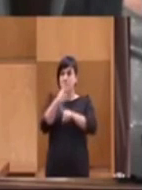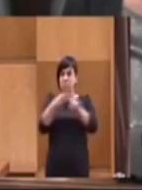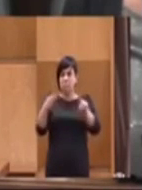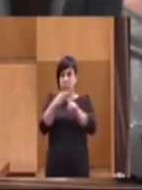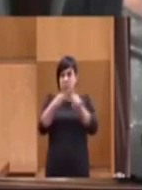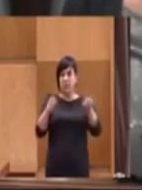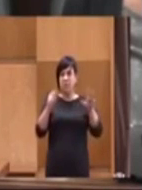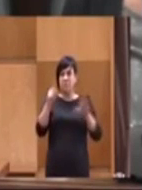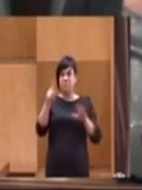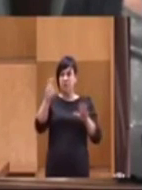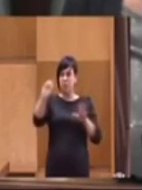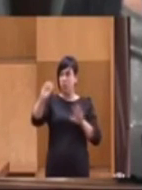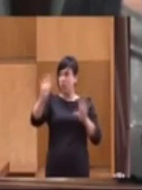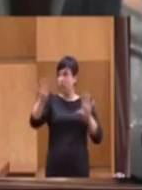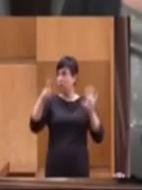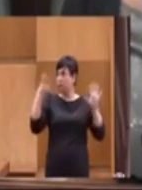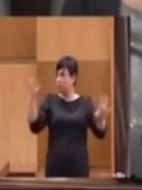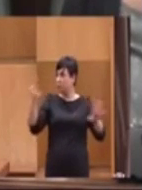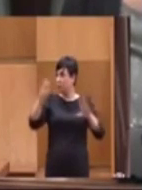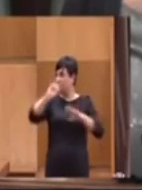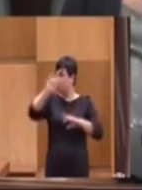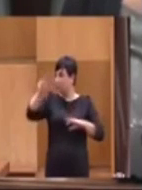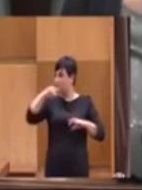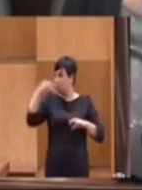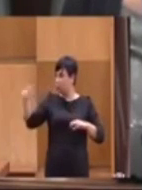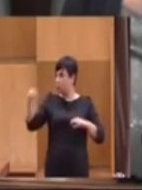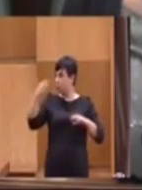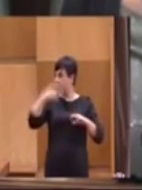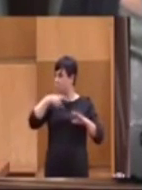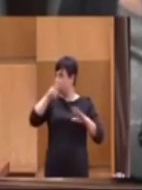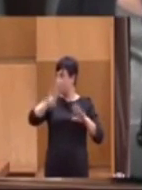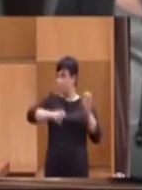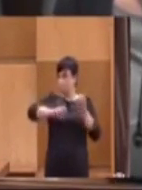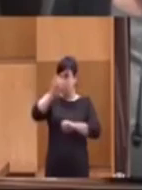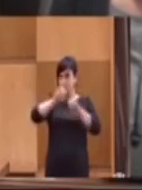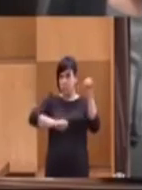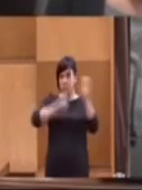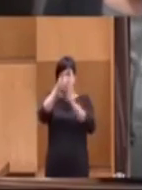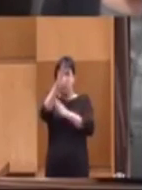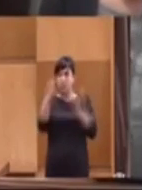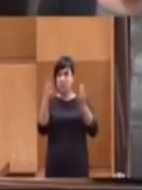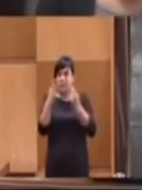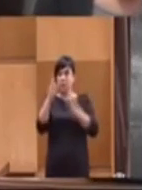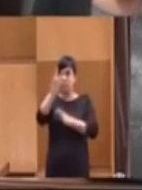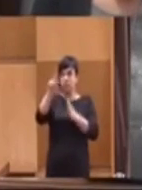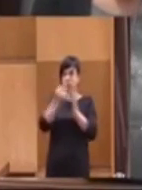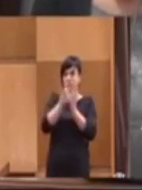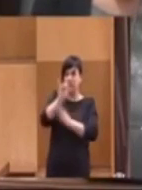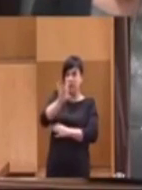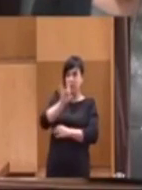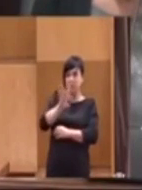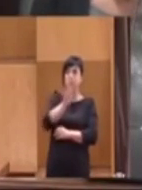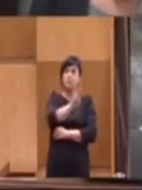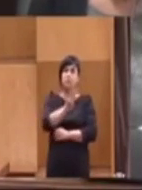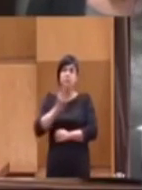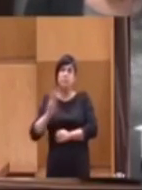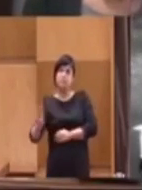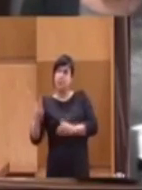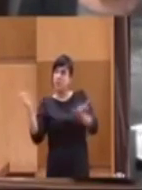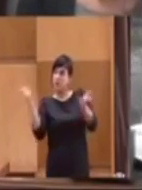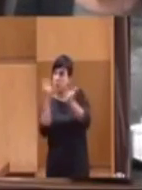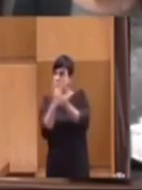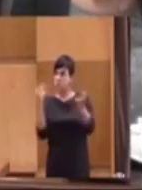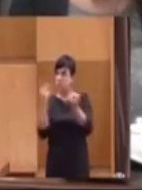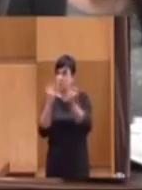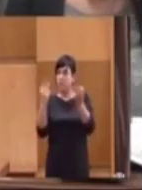sitúa en 1.049 euros, que es un 2% más que el 2015. Y el Partido Popular apuesta